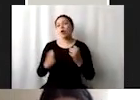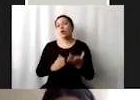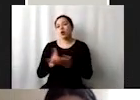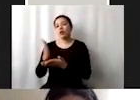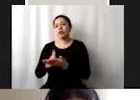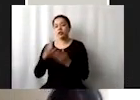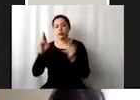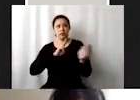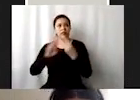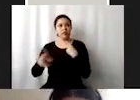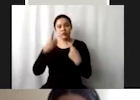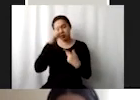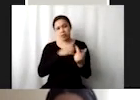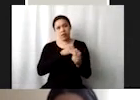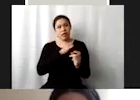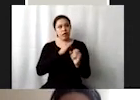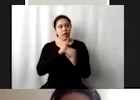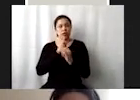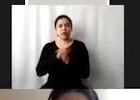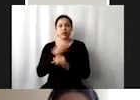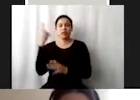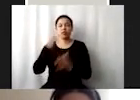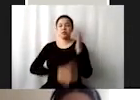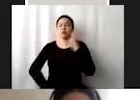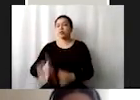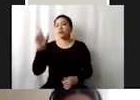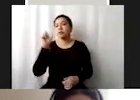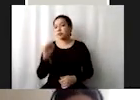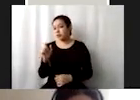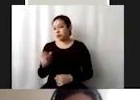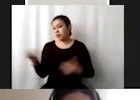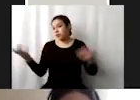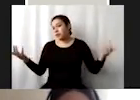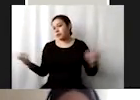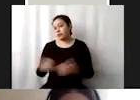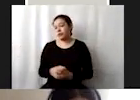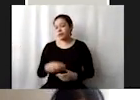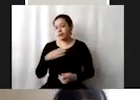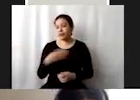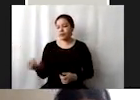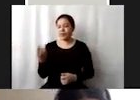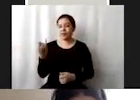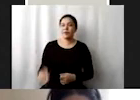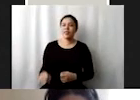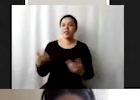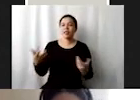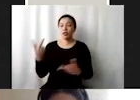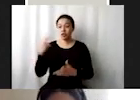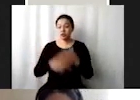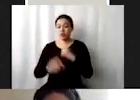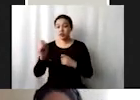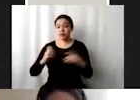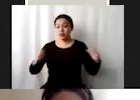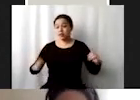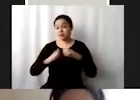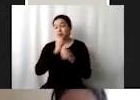al internet en el 2020 y bueno lo irónico es que en el 2020 pasa el tema de la pandemia